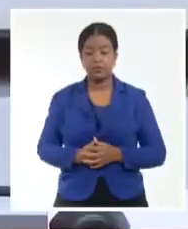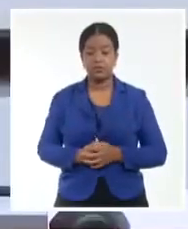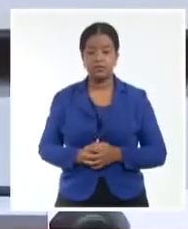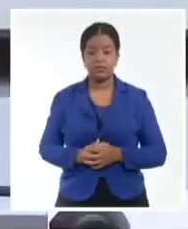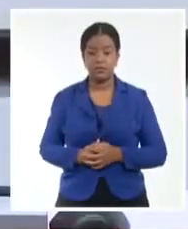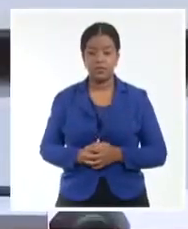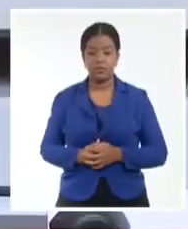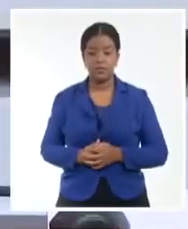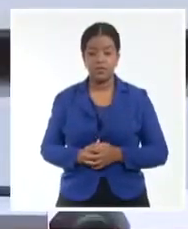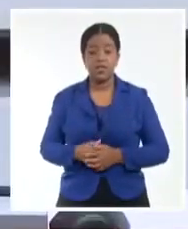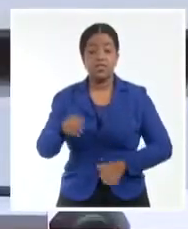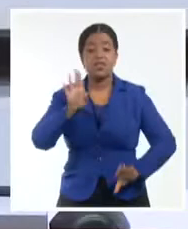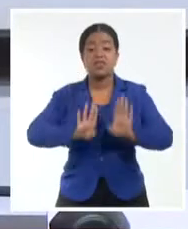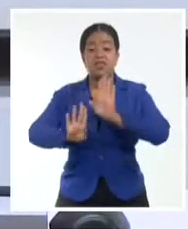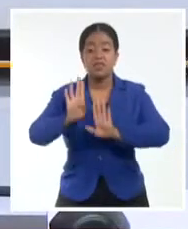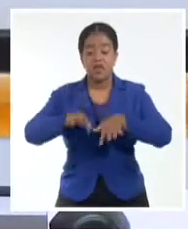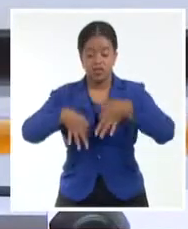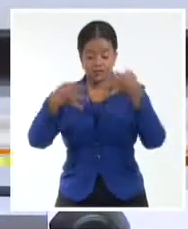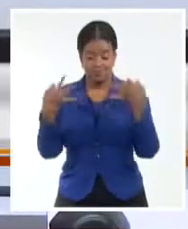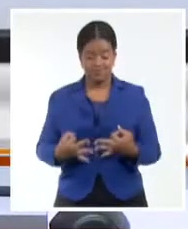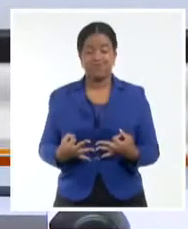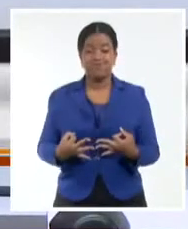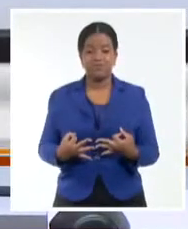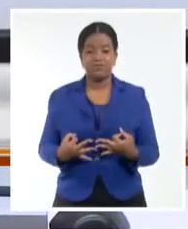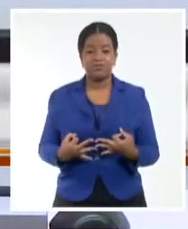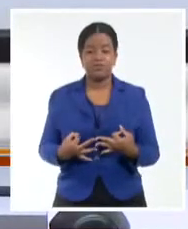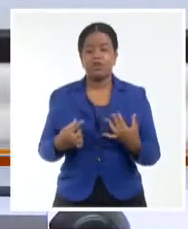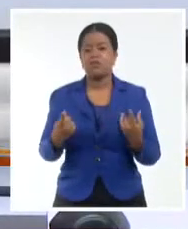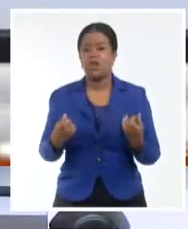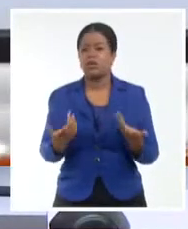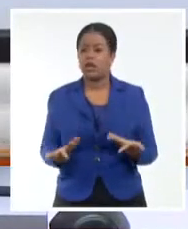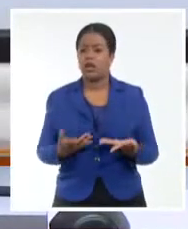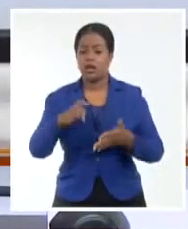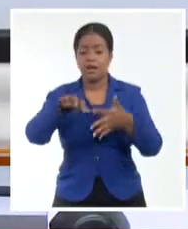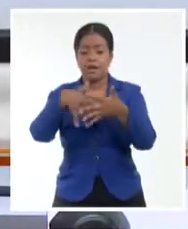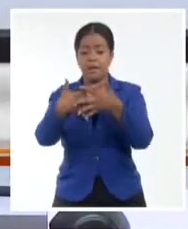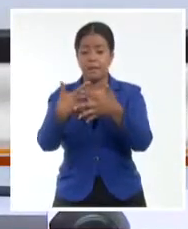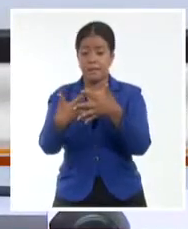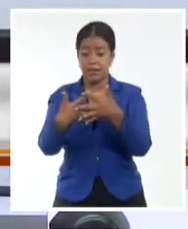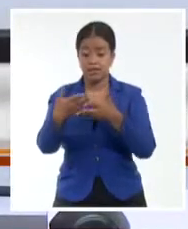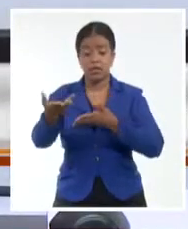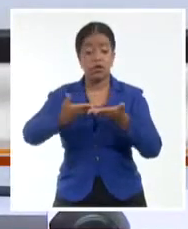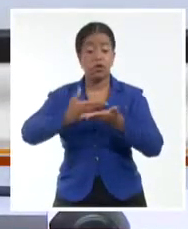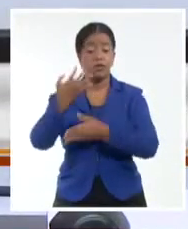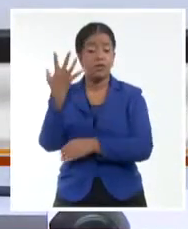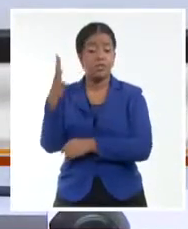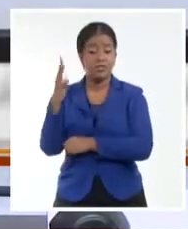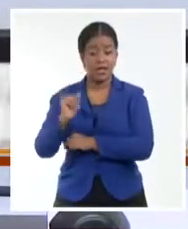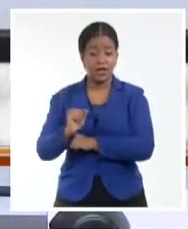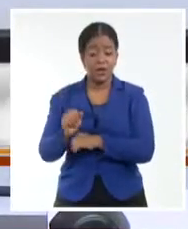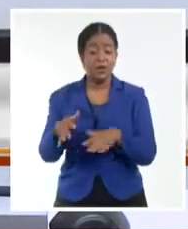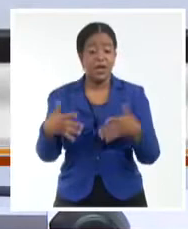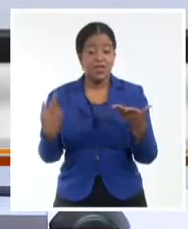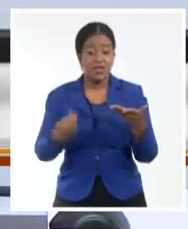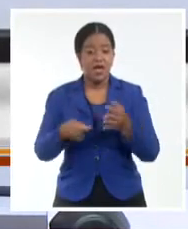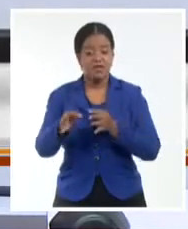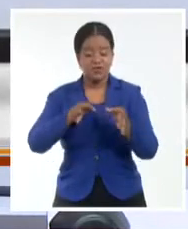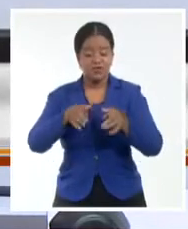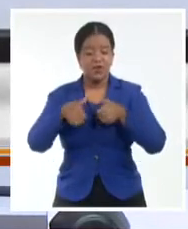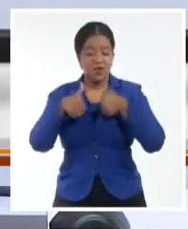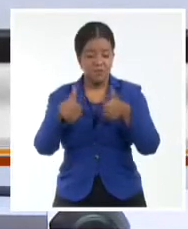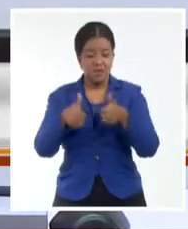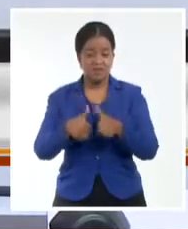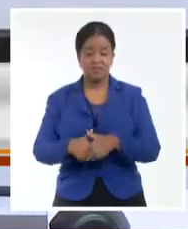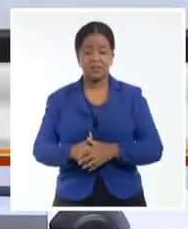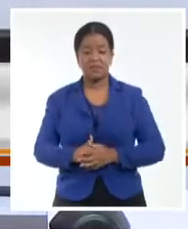de verdad, de manera exacta, coherente, tenemos que tener entidades de comercio exterior que sean capaces de funcionar con eficiencia,